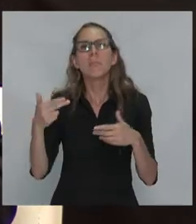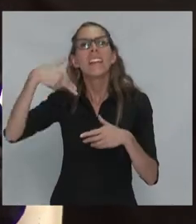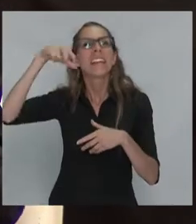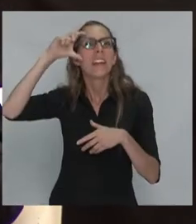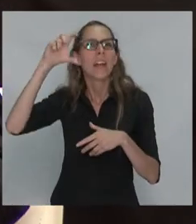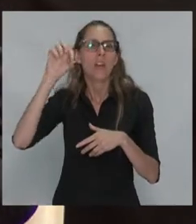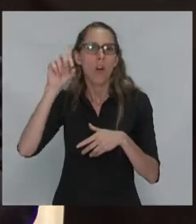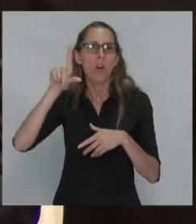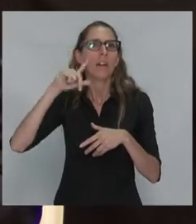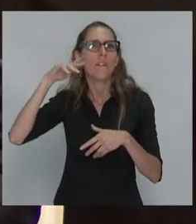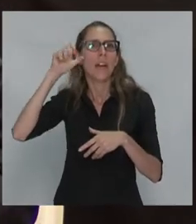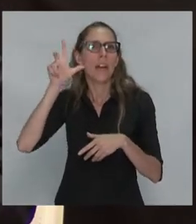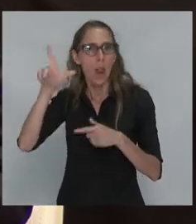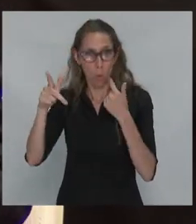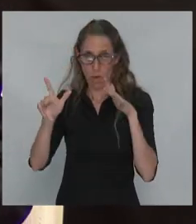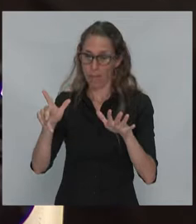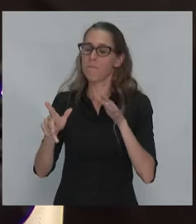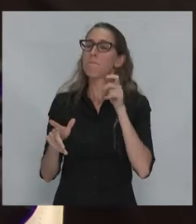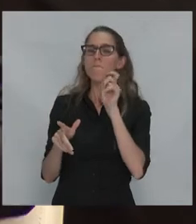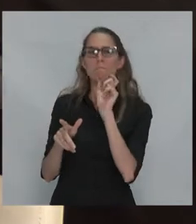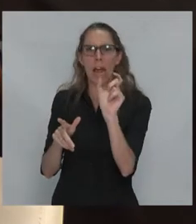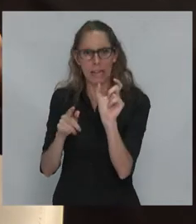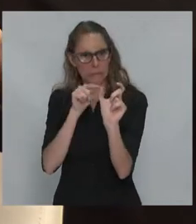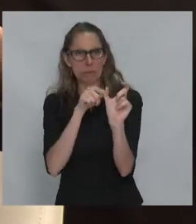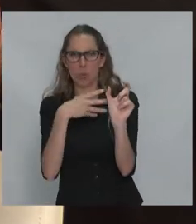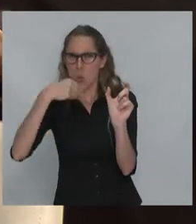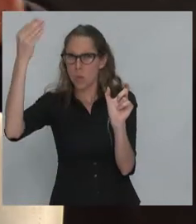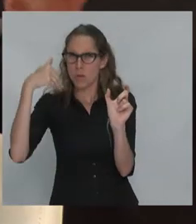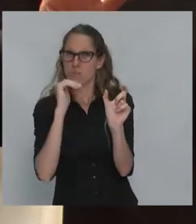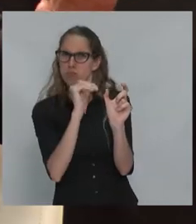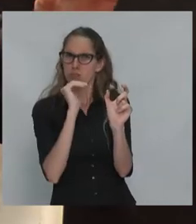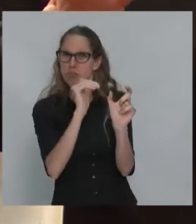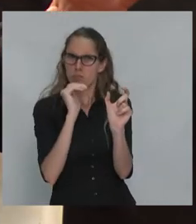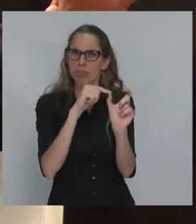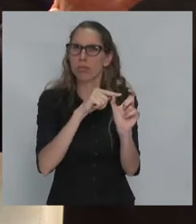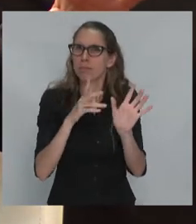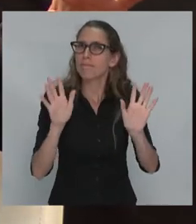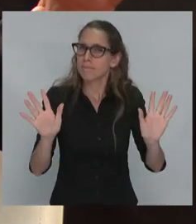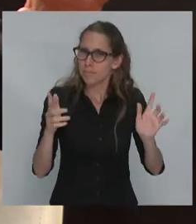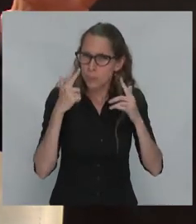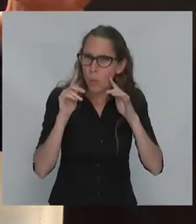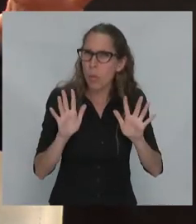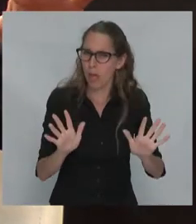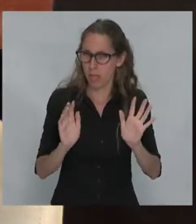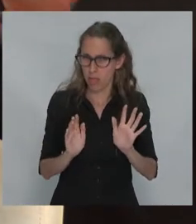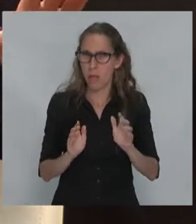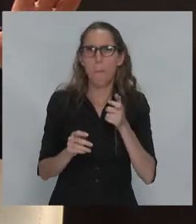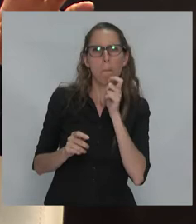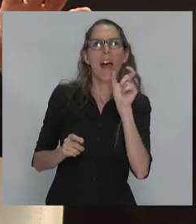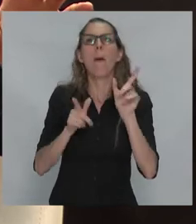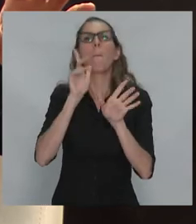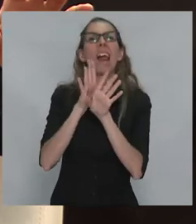neoliberalismo. Cuidado con la palabra, porque parece muchas veces una palabra de mitinga, una palabra que significa